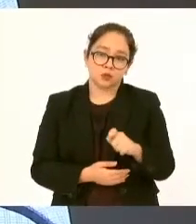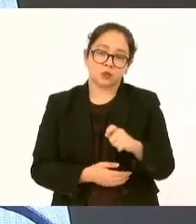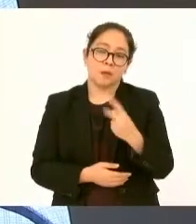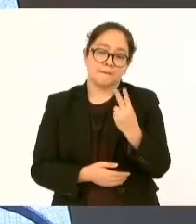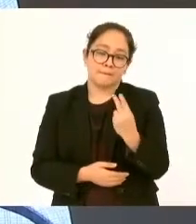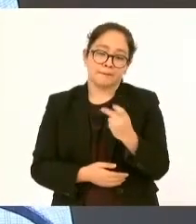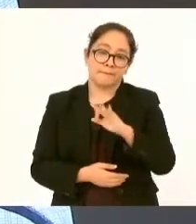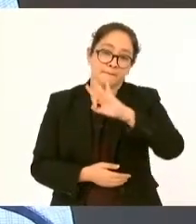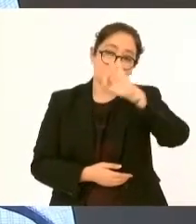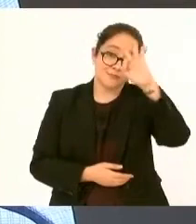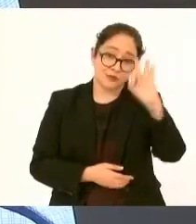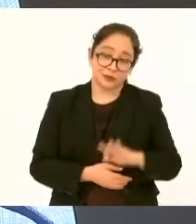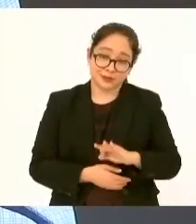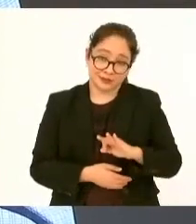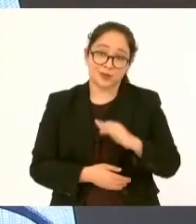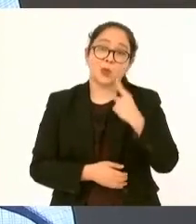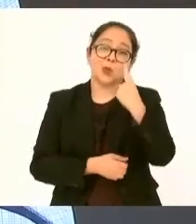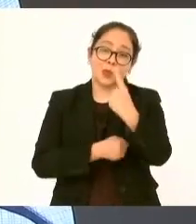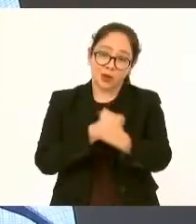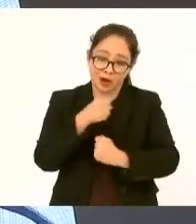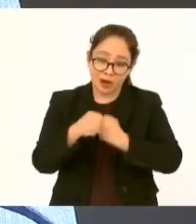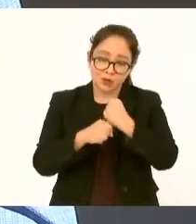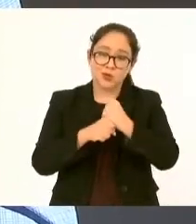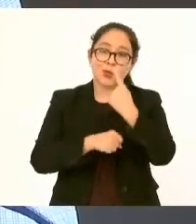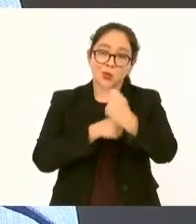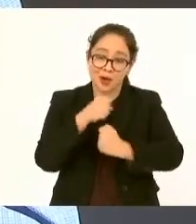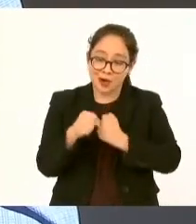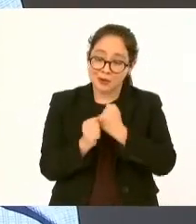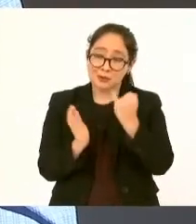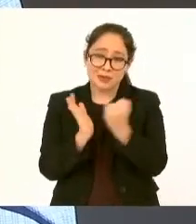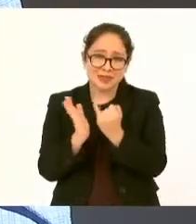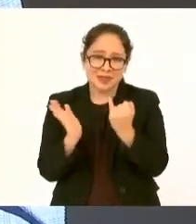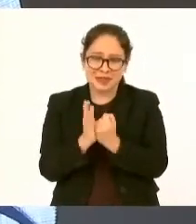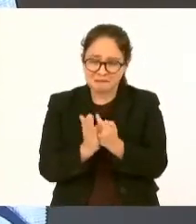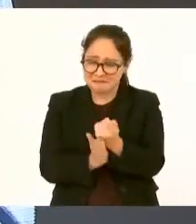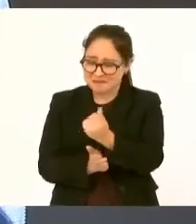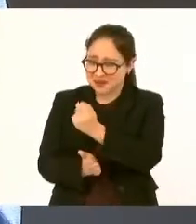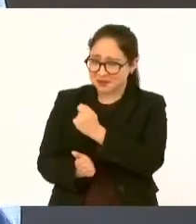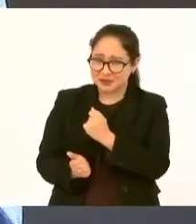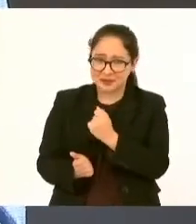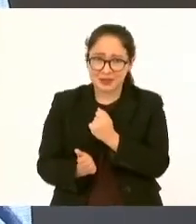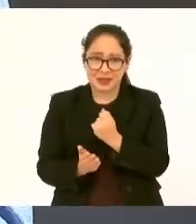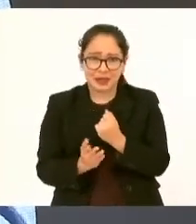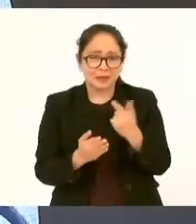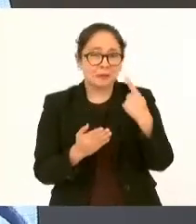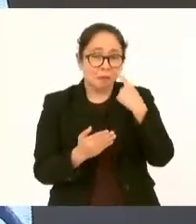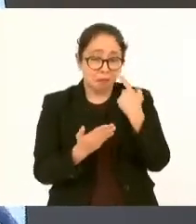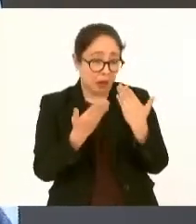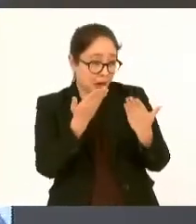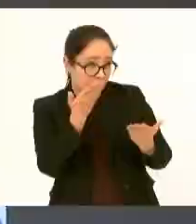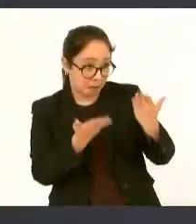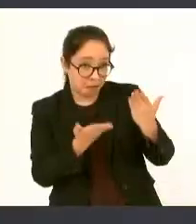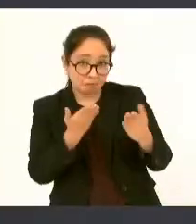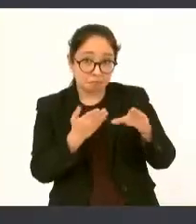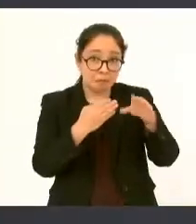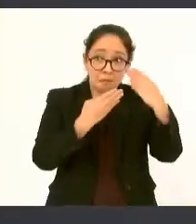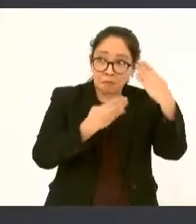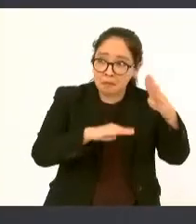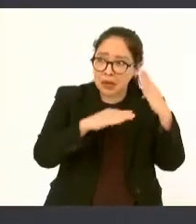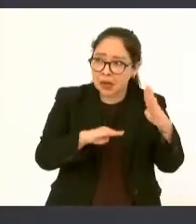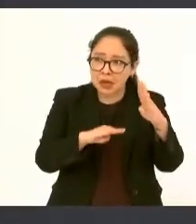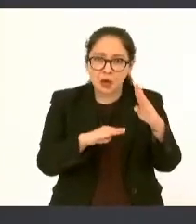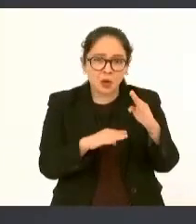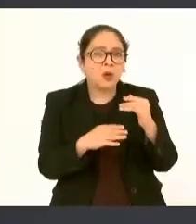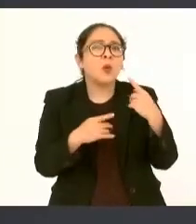veinticinco por ciento de interés anual ningún banco y nunca en la historia se habían